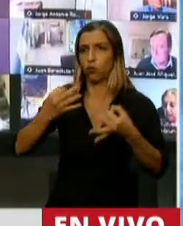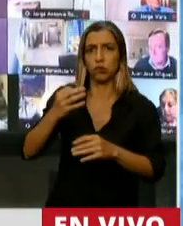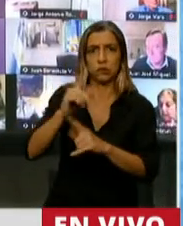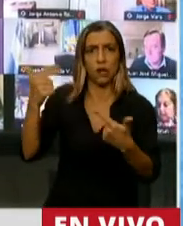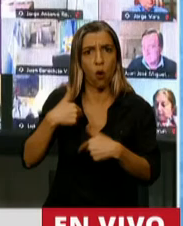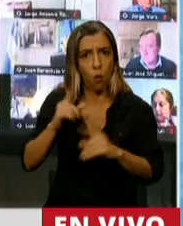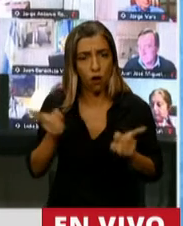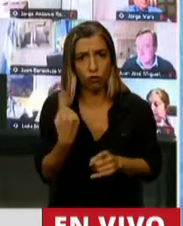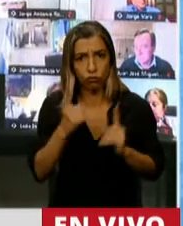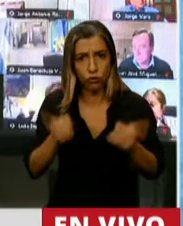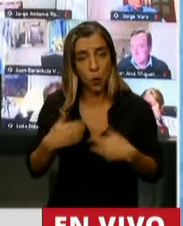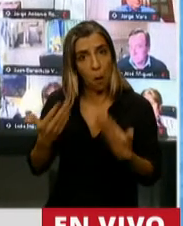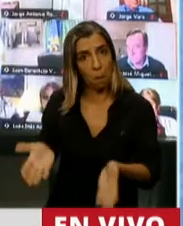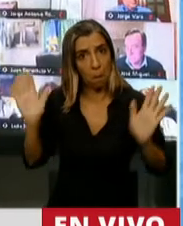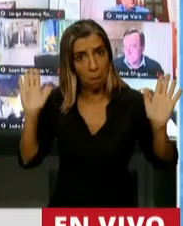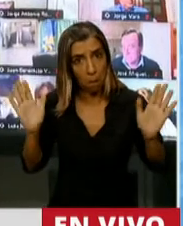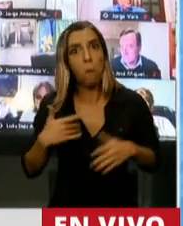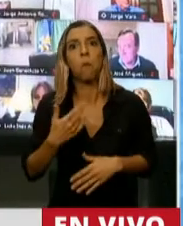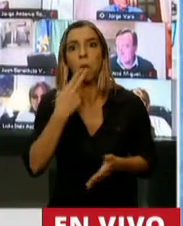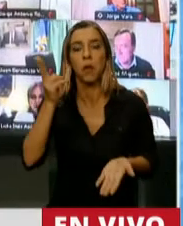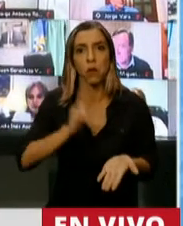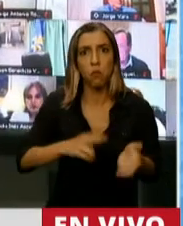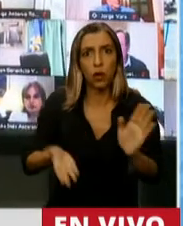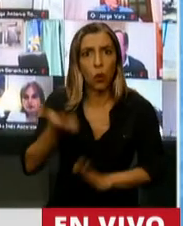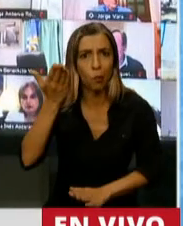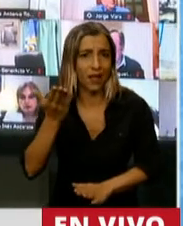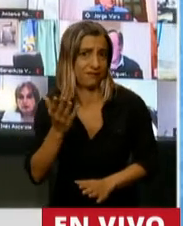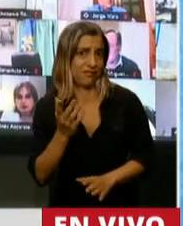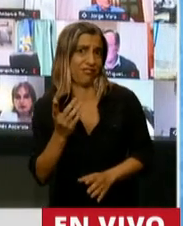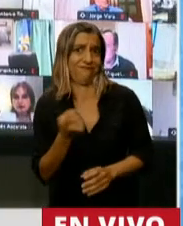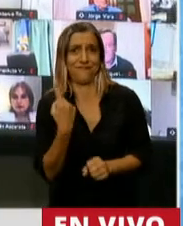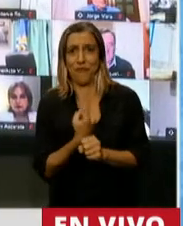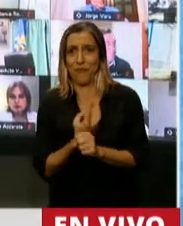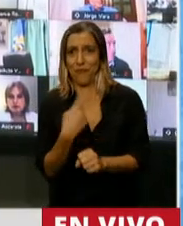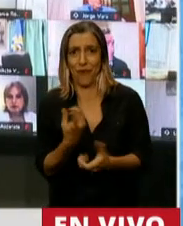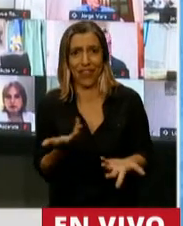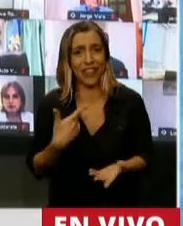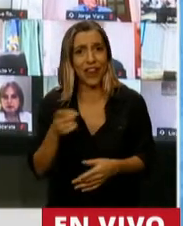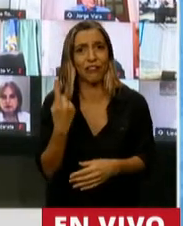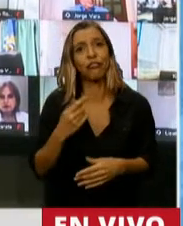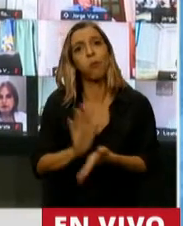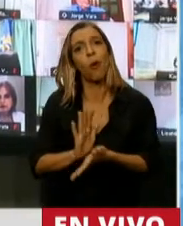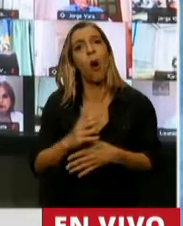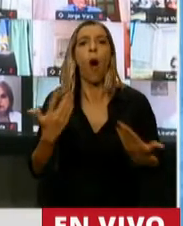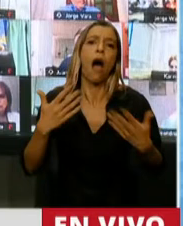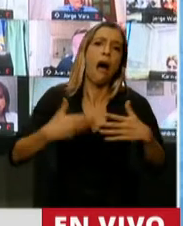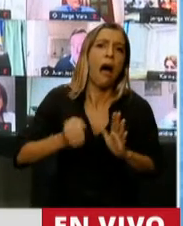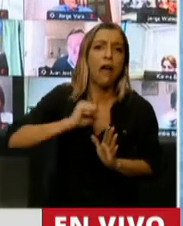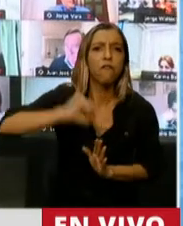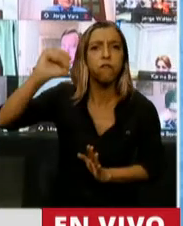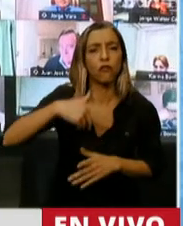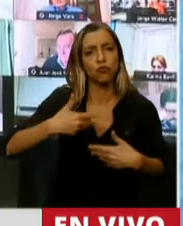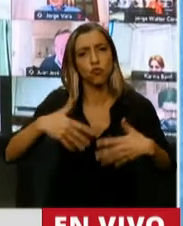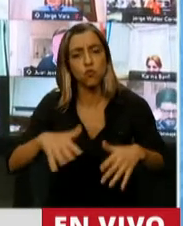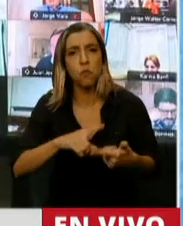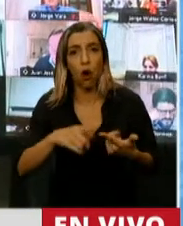no se puede aumentar la presión tributaria, no se puede seguir avalando la inflación, no se puede avalar